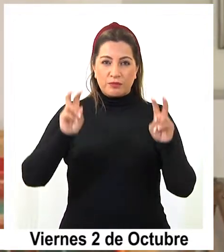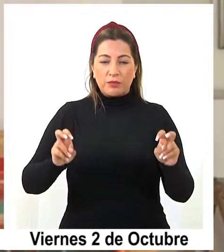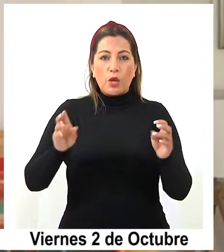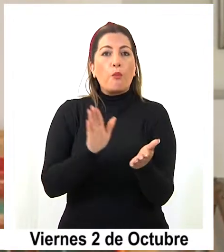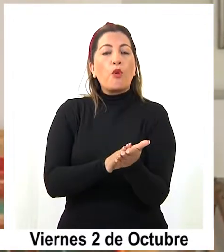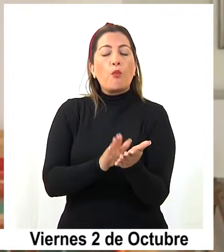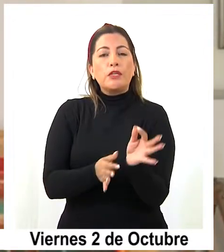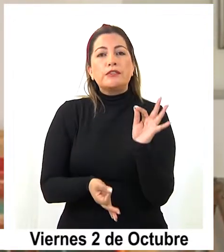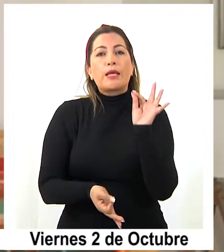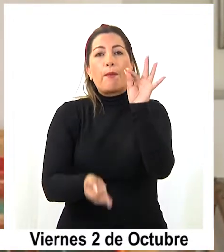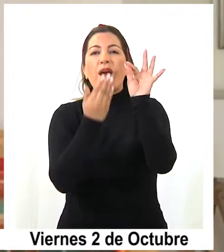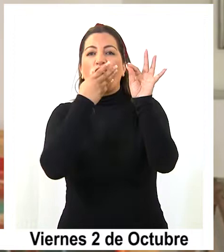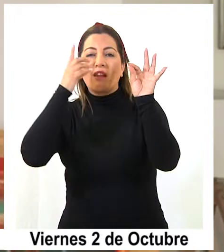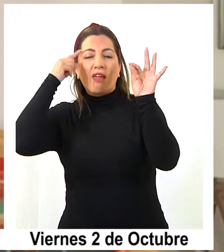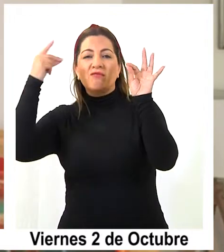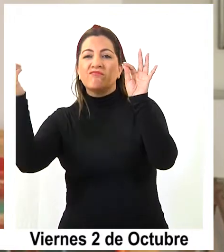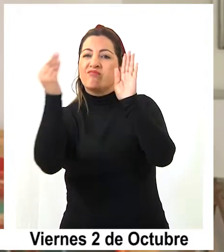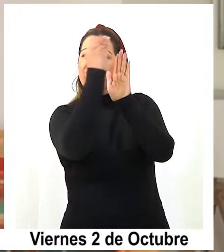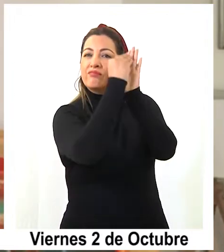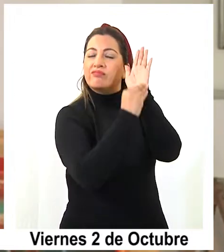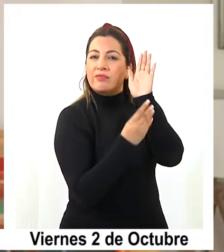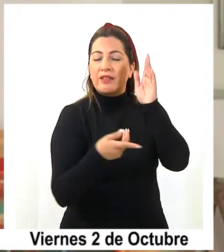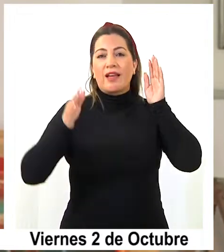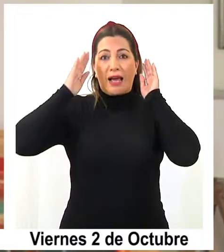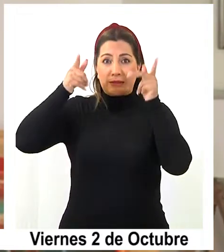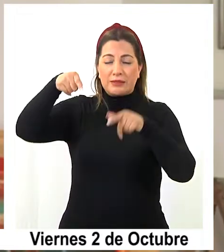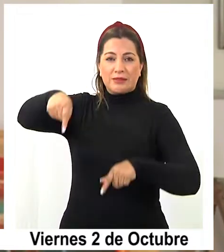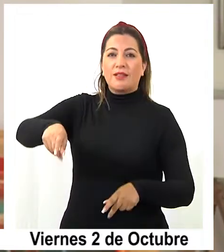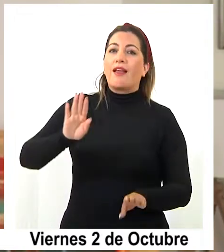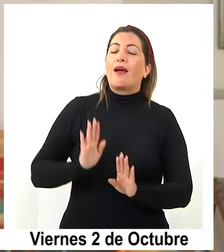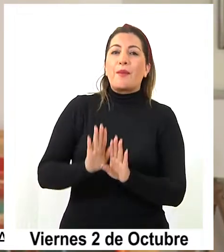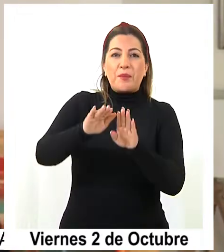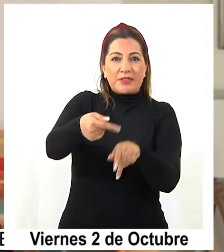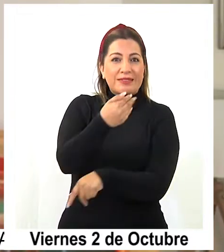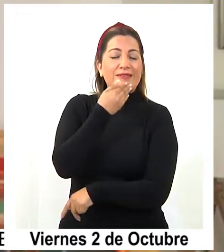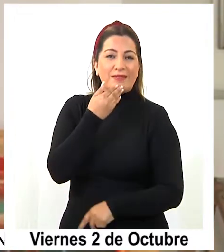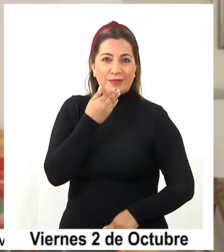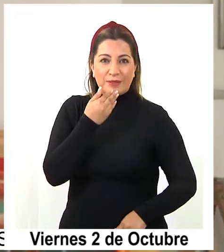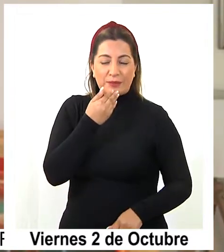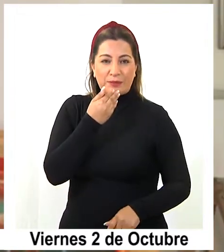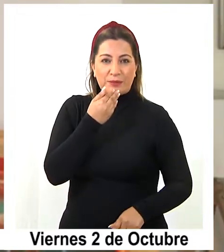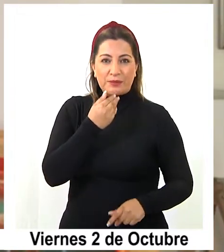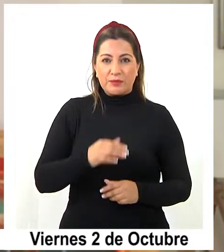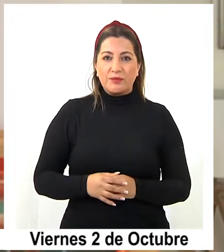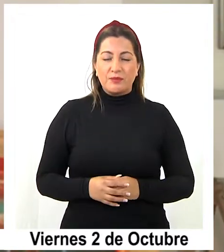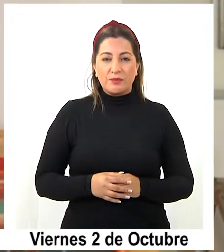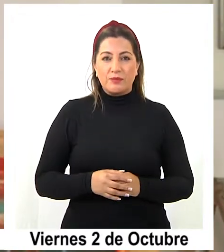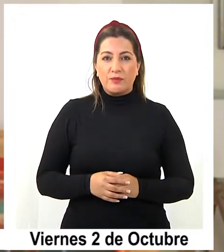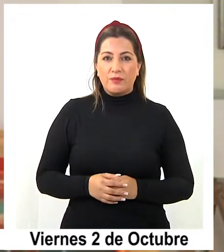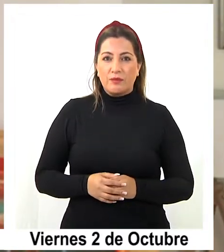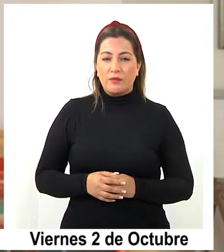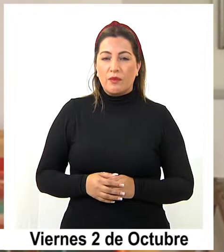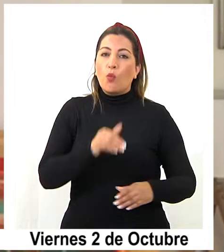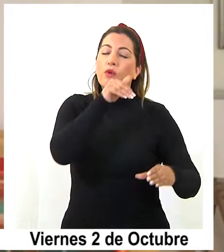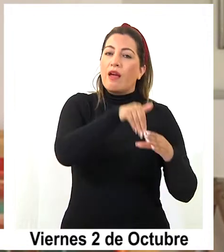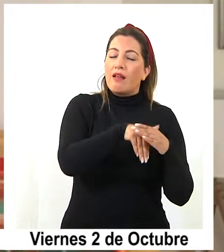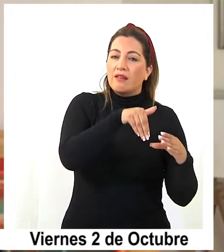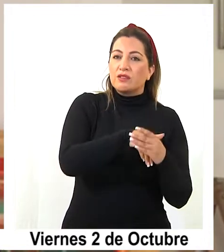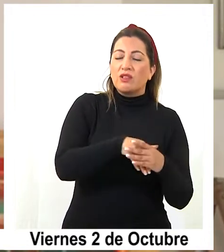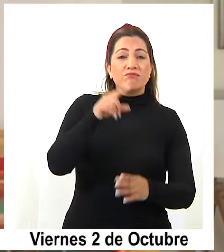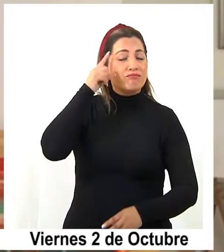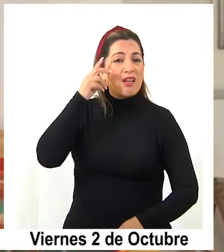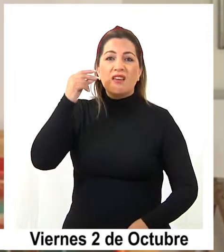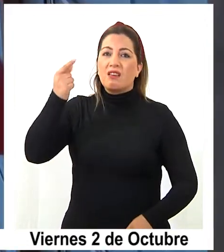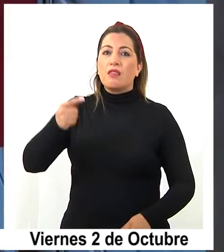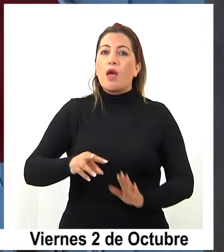proponer las mejores ideas en atención a poder contribuir también en el contexto de una primaria a ideas,